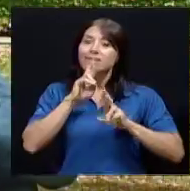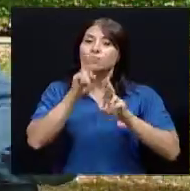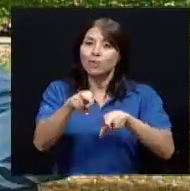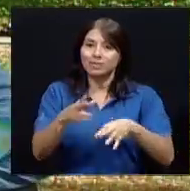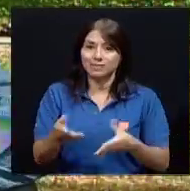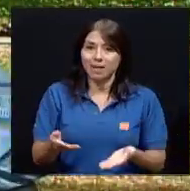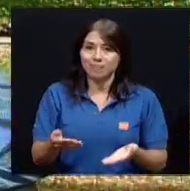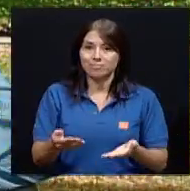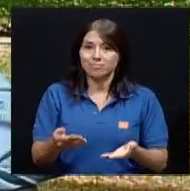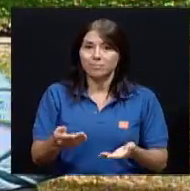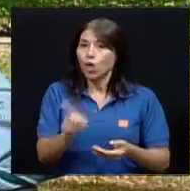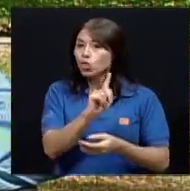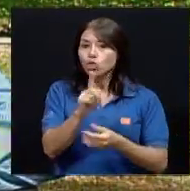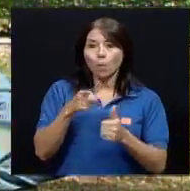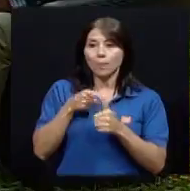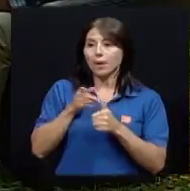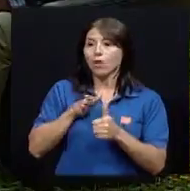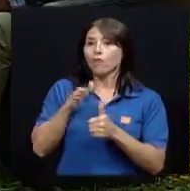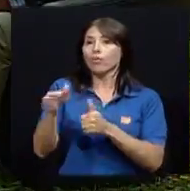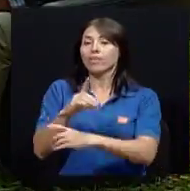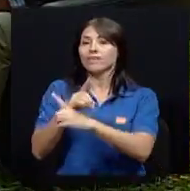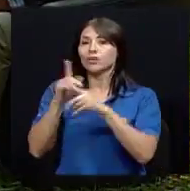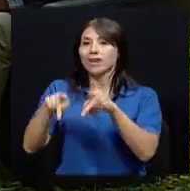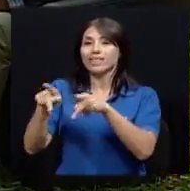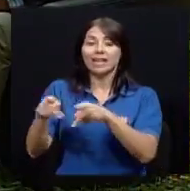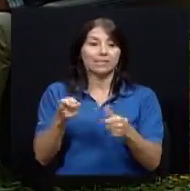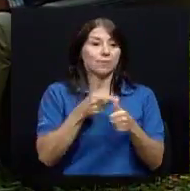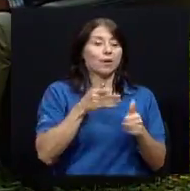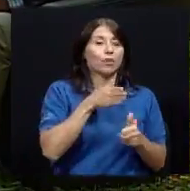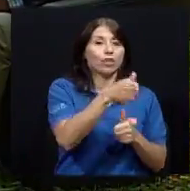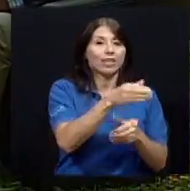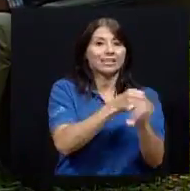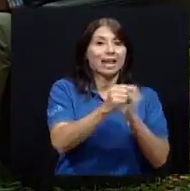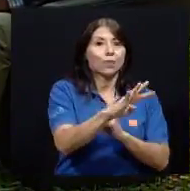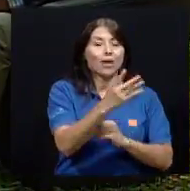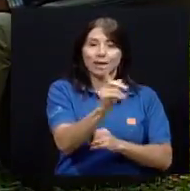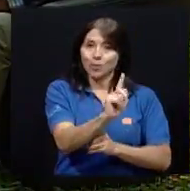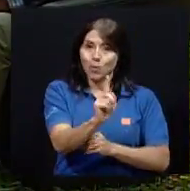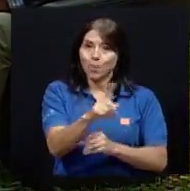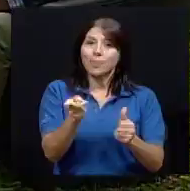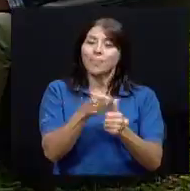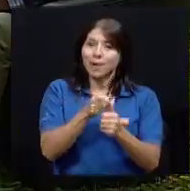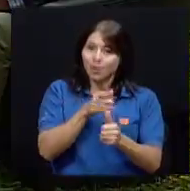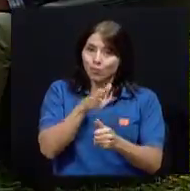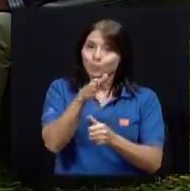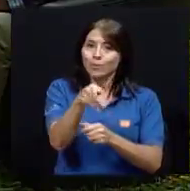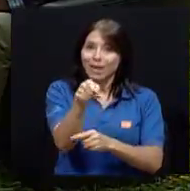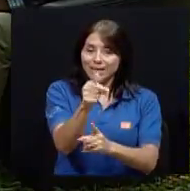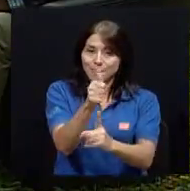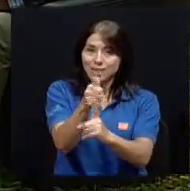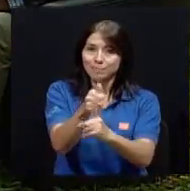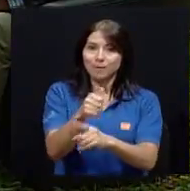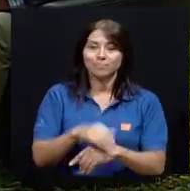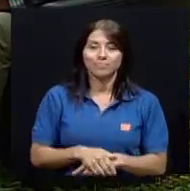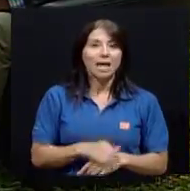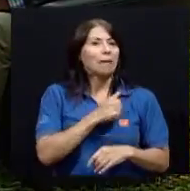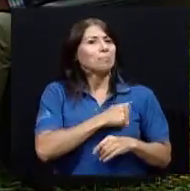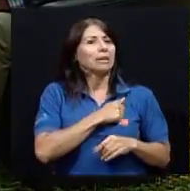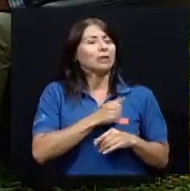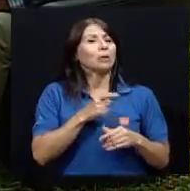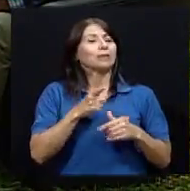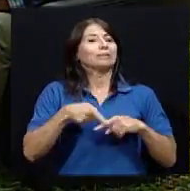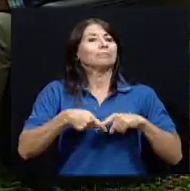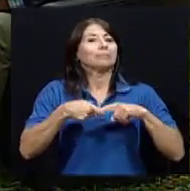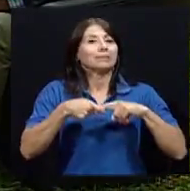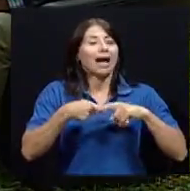constitucional y la Defensoría de los Habitantes. Ha llegado, perdón, Pablo, porque es el momento de hacer una pausa y después quédate con esa pregunta ahí